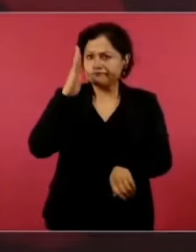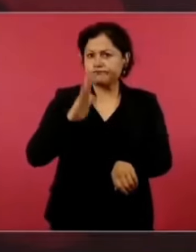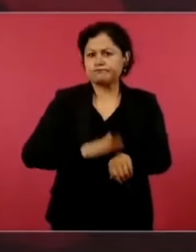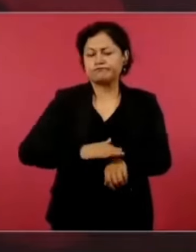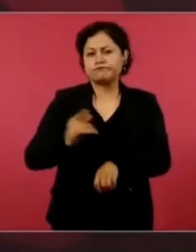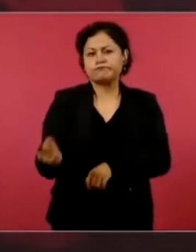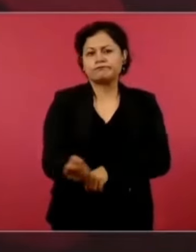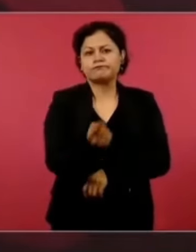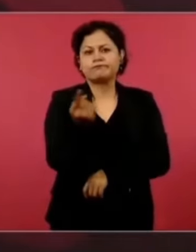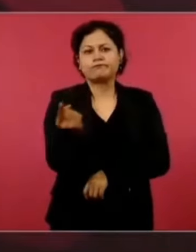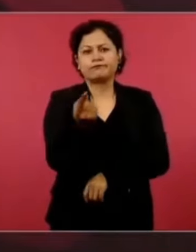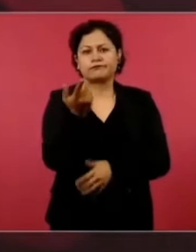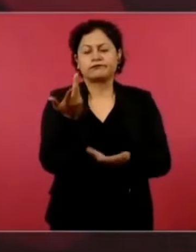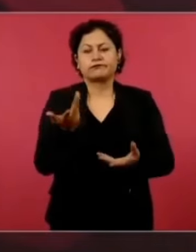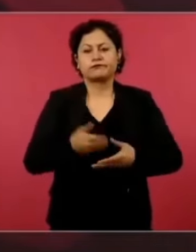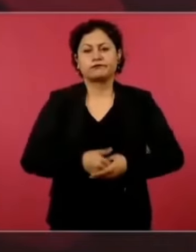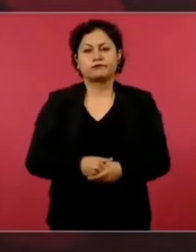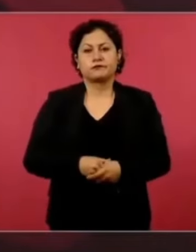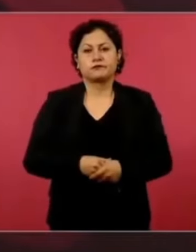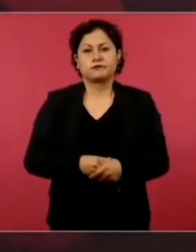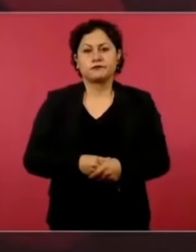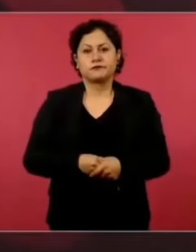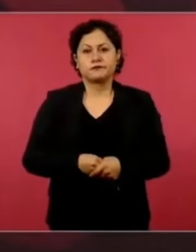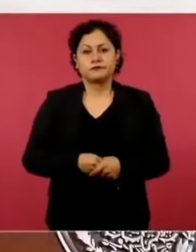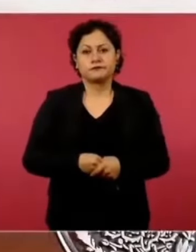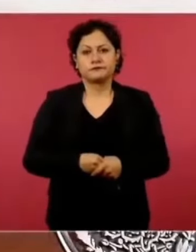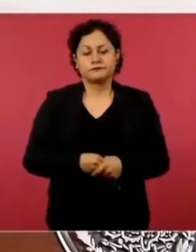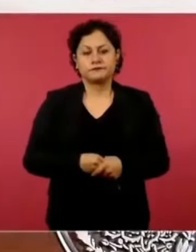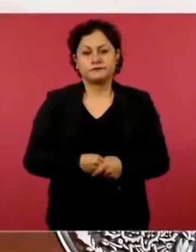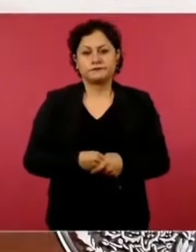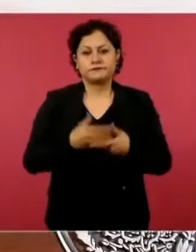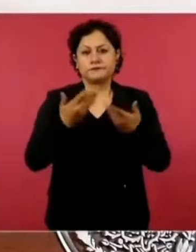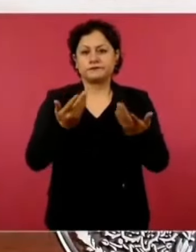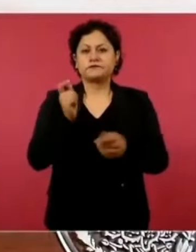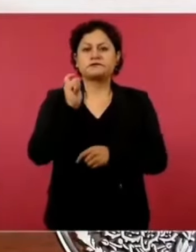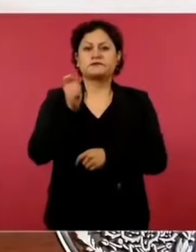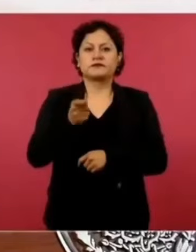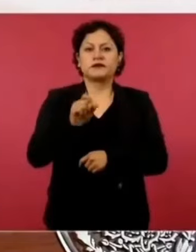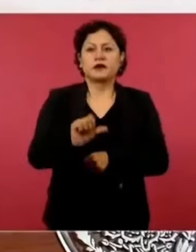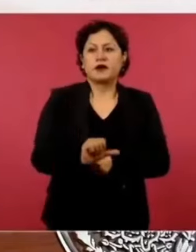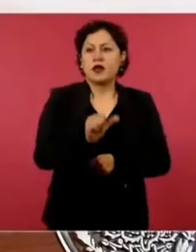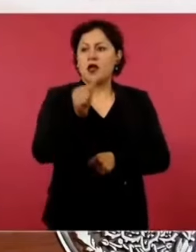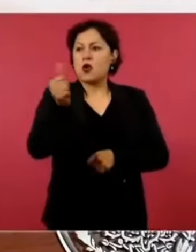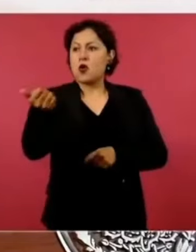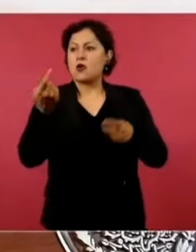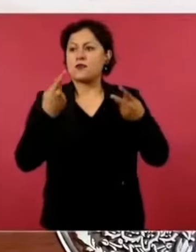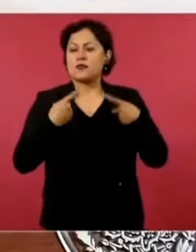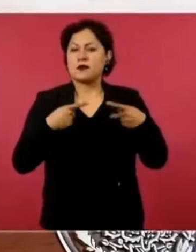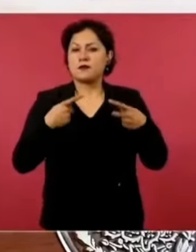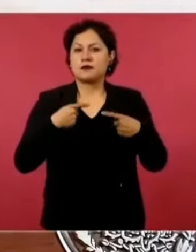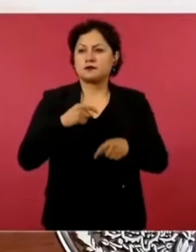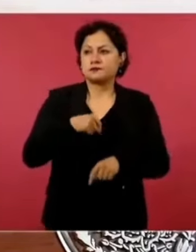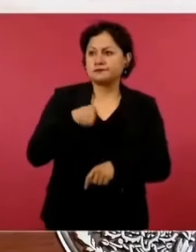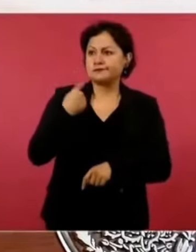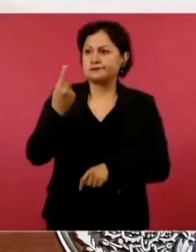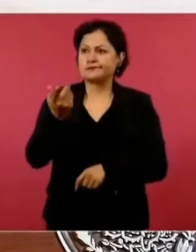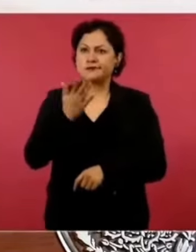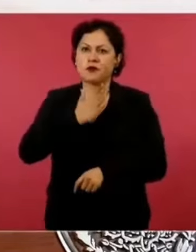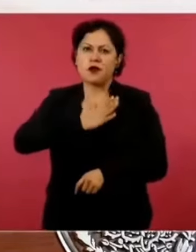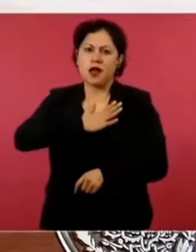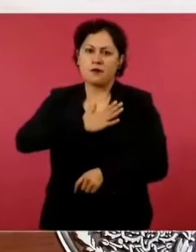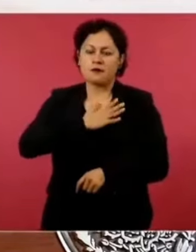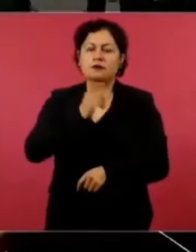amor al prójimo. Lo demás es